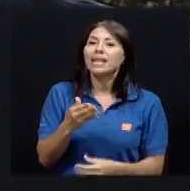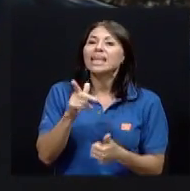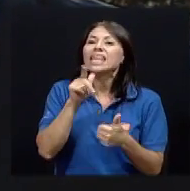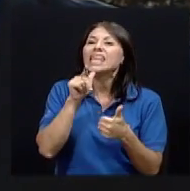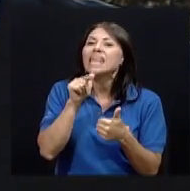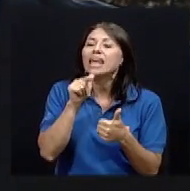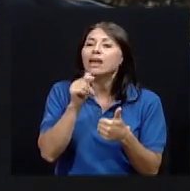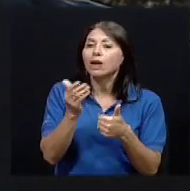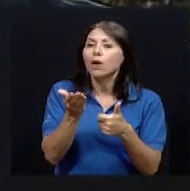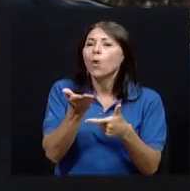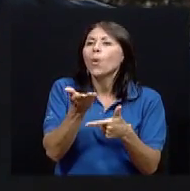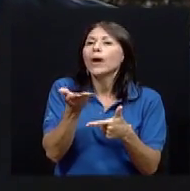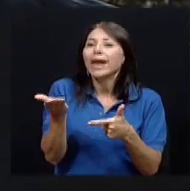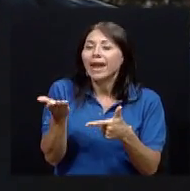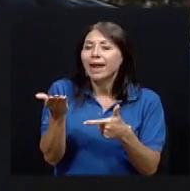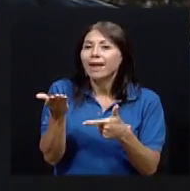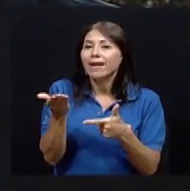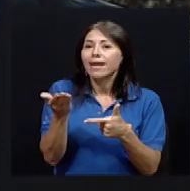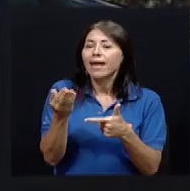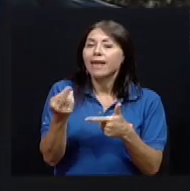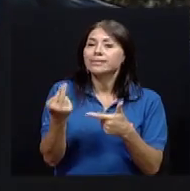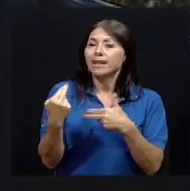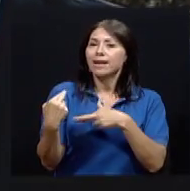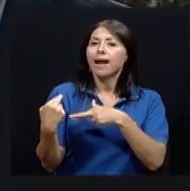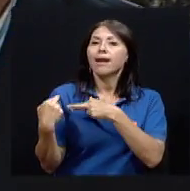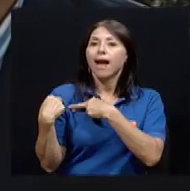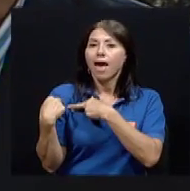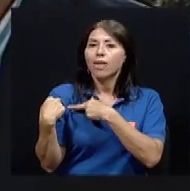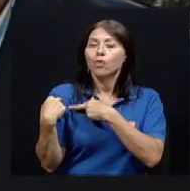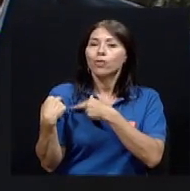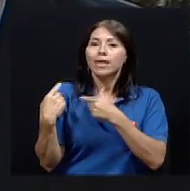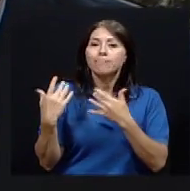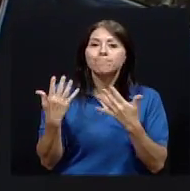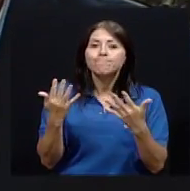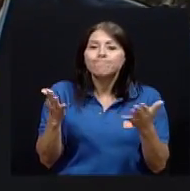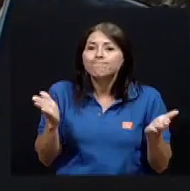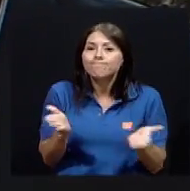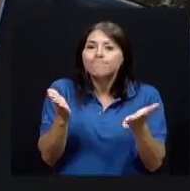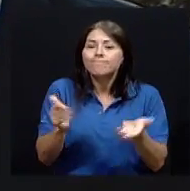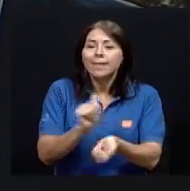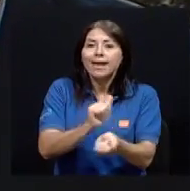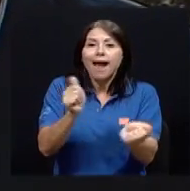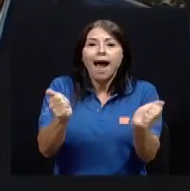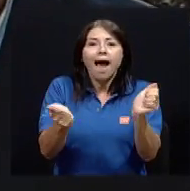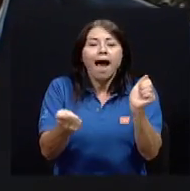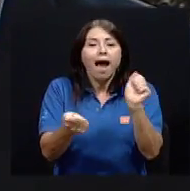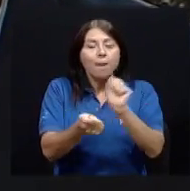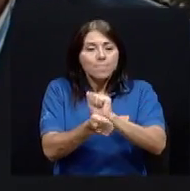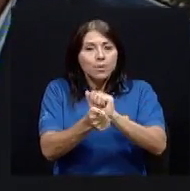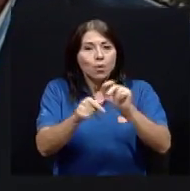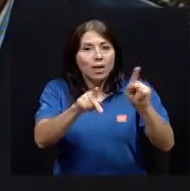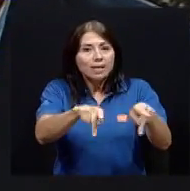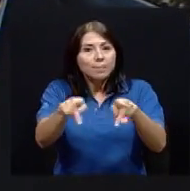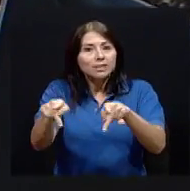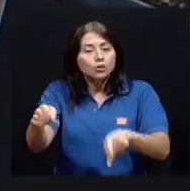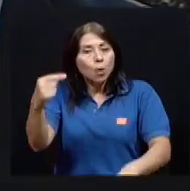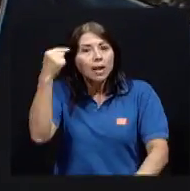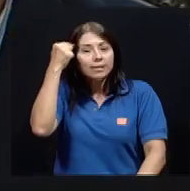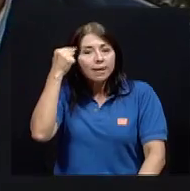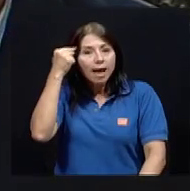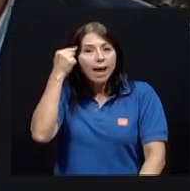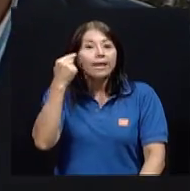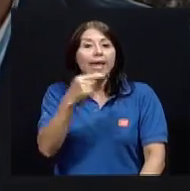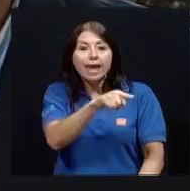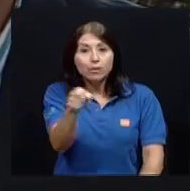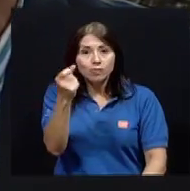qué es el encargado de provocar este cambio de conciencia en las personas? De hacer ese clic. Es decir,